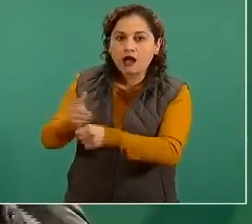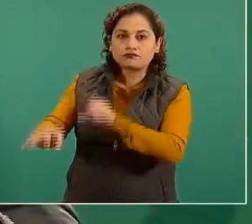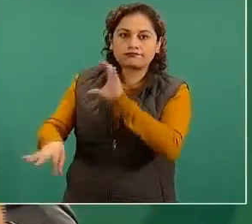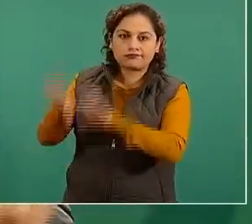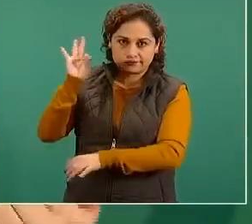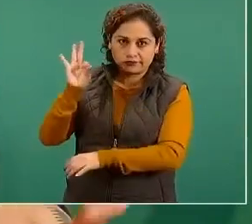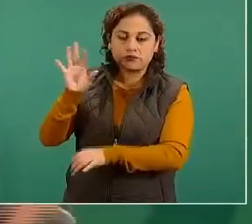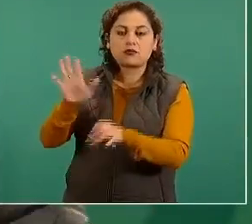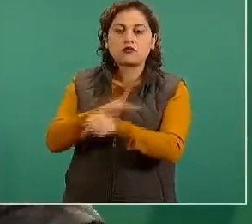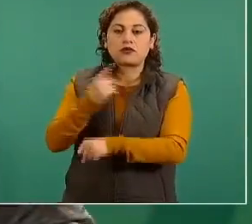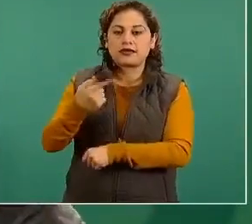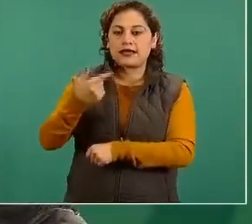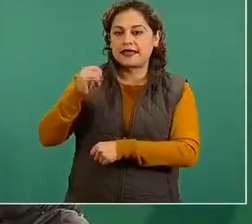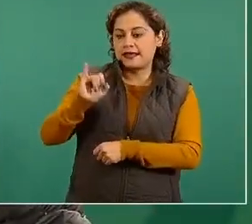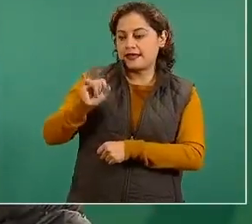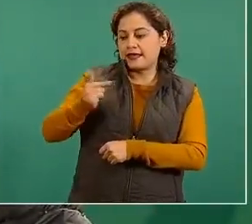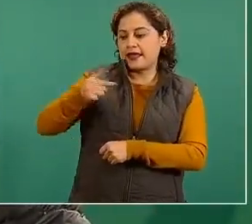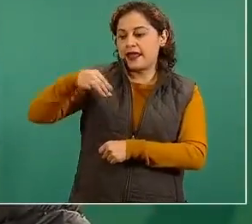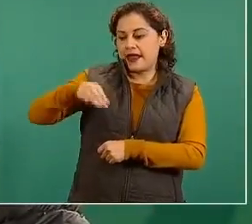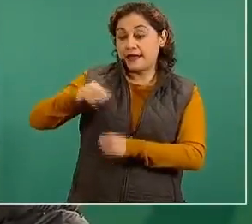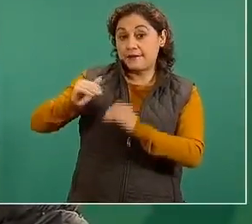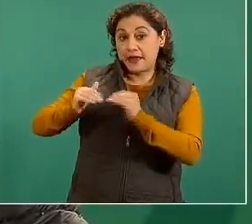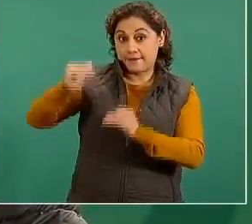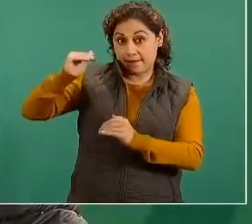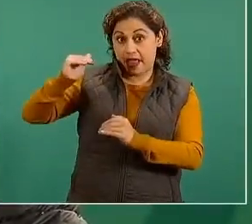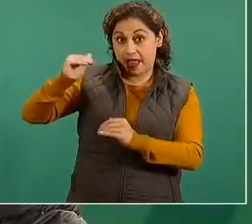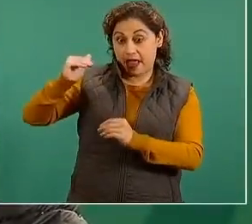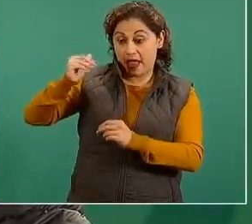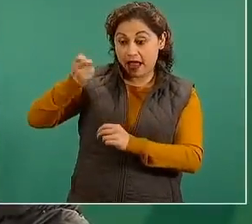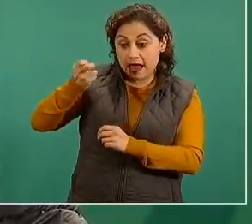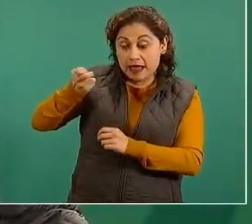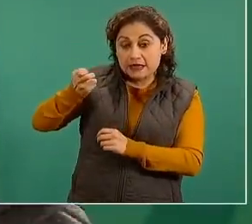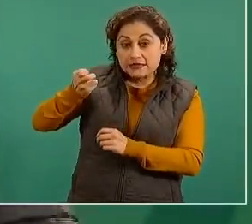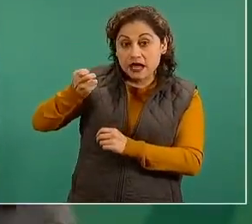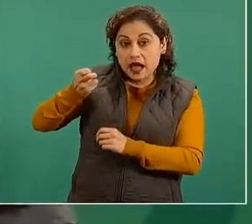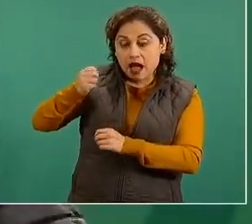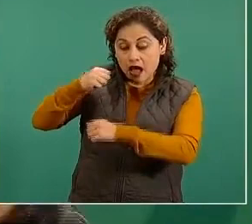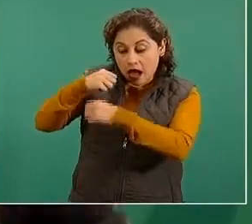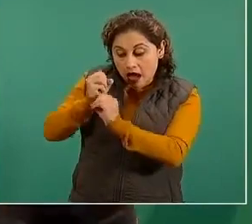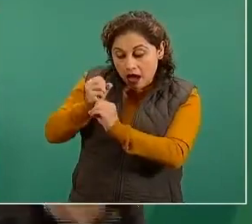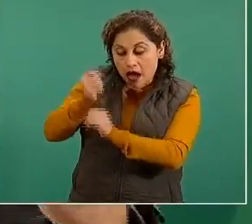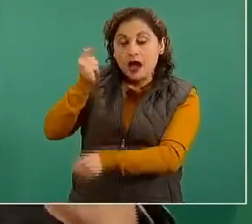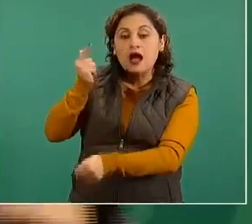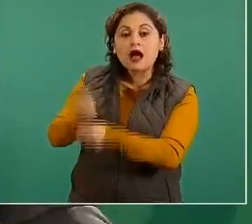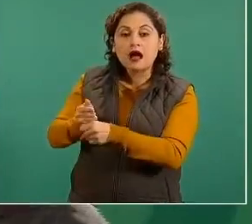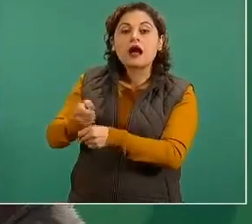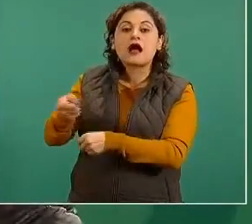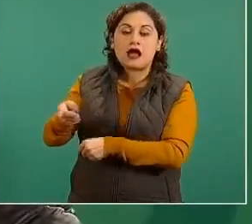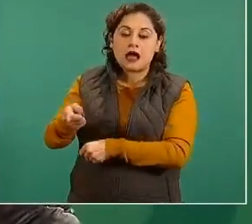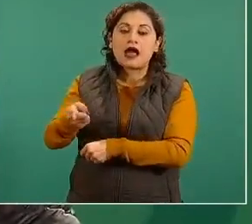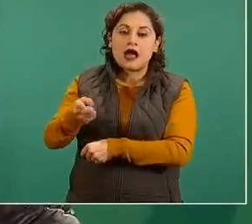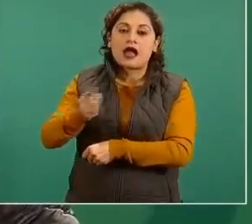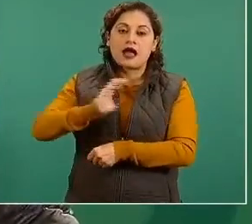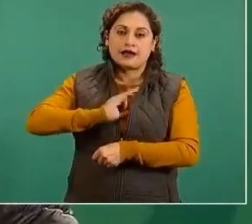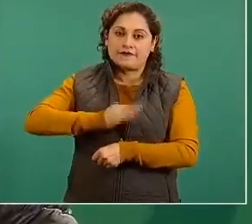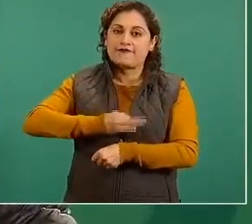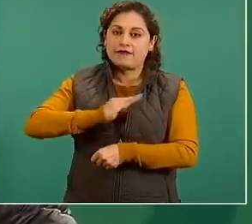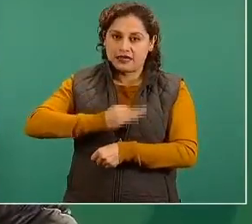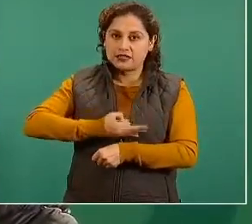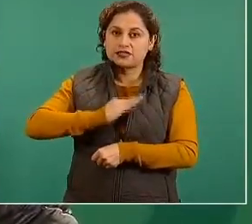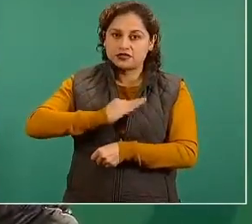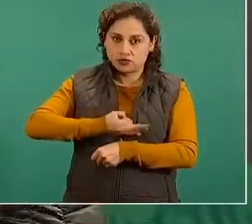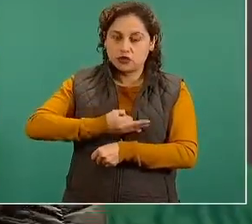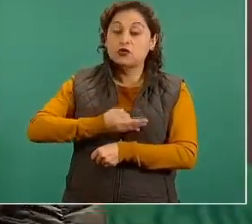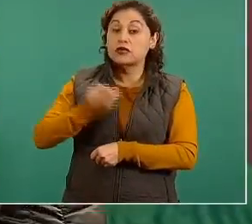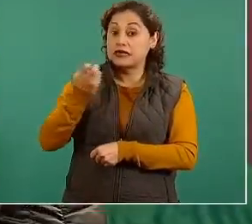es signo de infección aguda y pues claro que potencialmente estaría